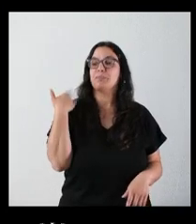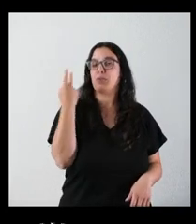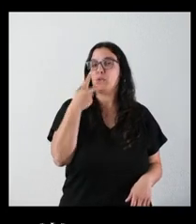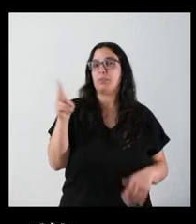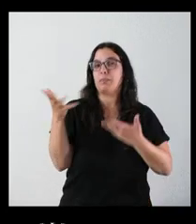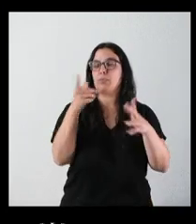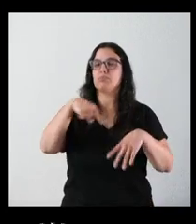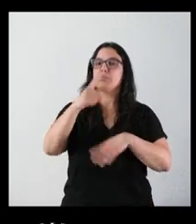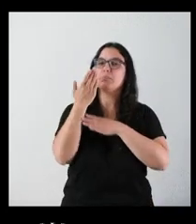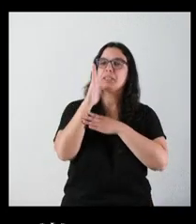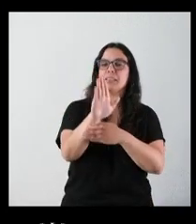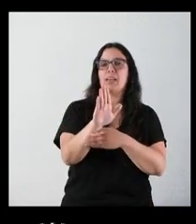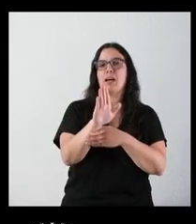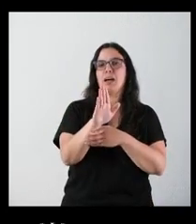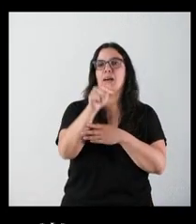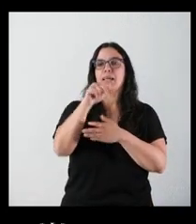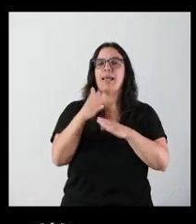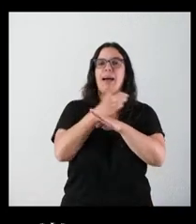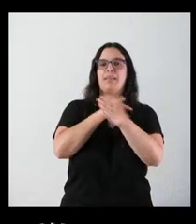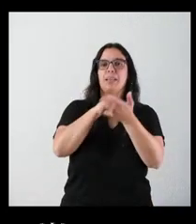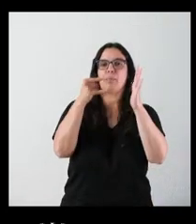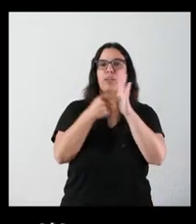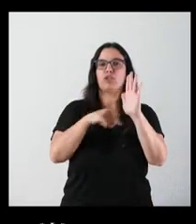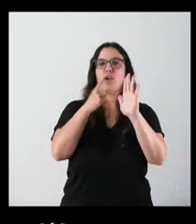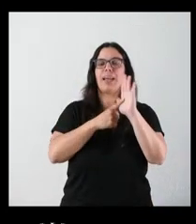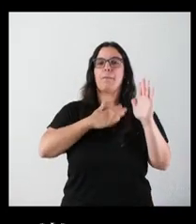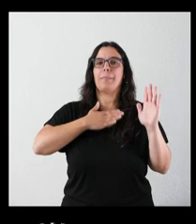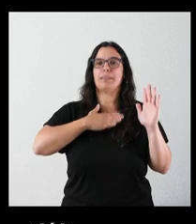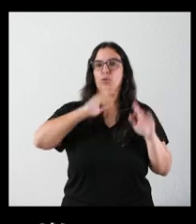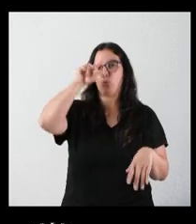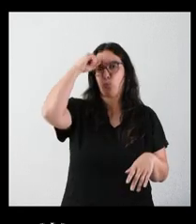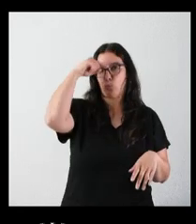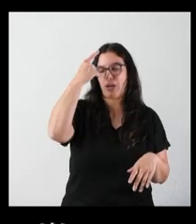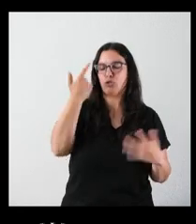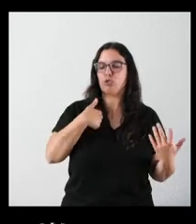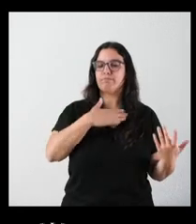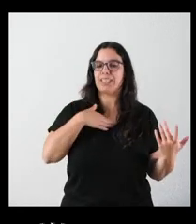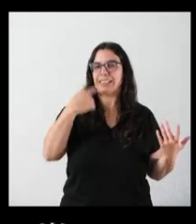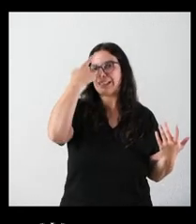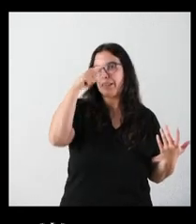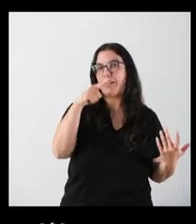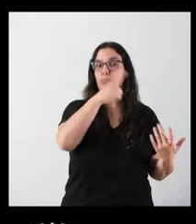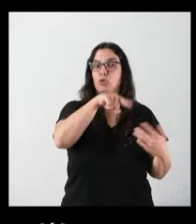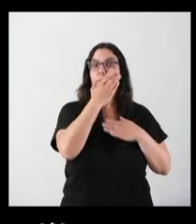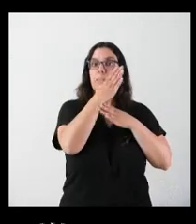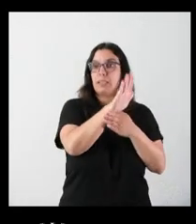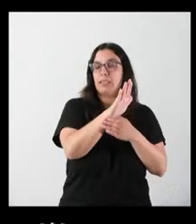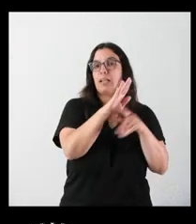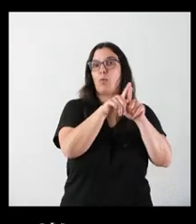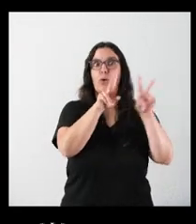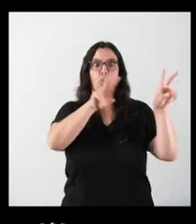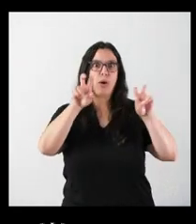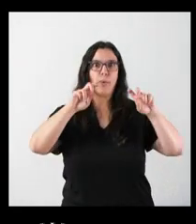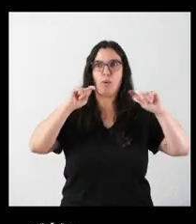presentaron ustedes aquí el anteproyecto de la Ley de Patrimonio Cultural y yo quería saber, ya que lo presentaron como algo muy